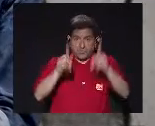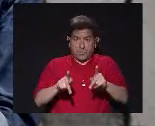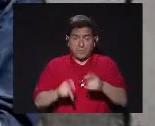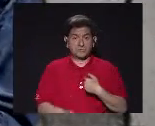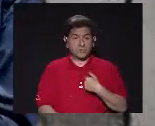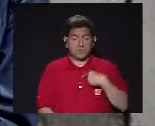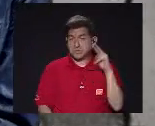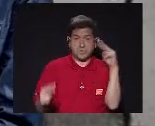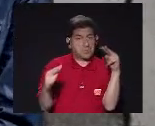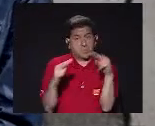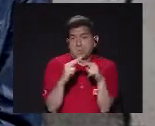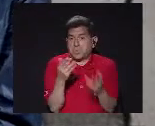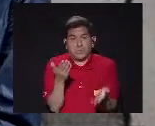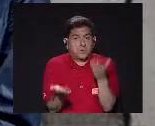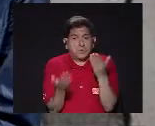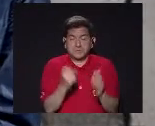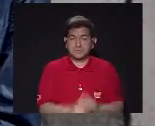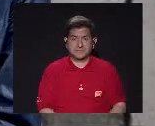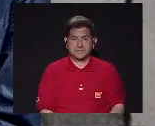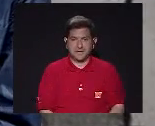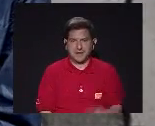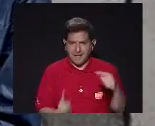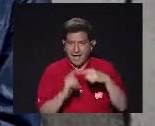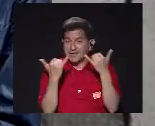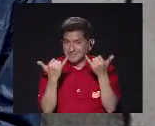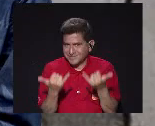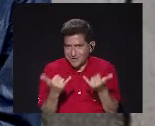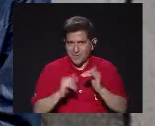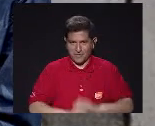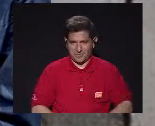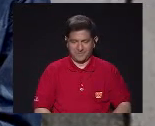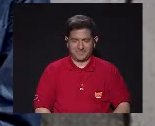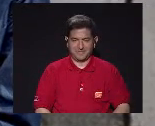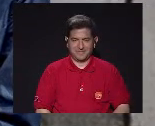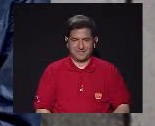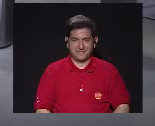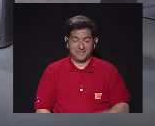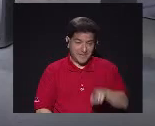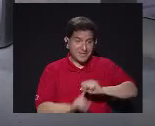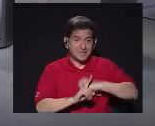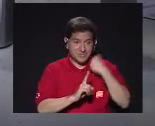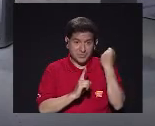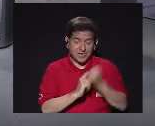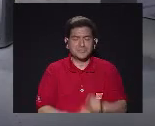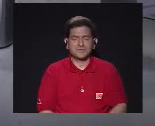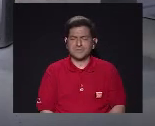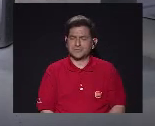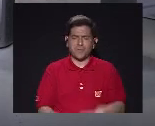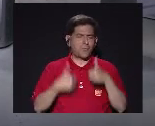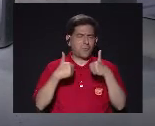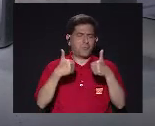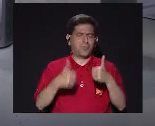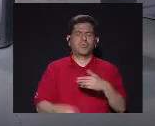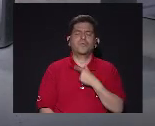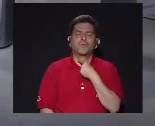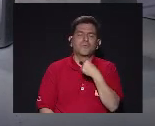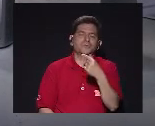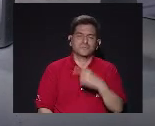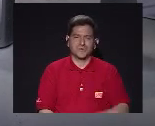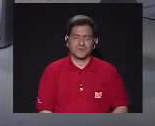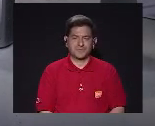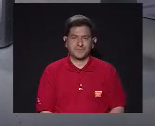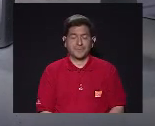inclusive Uno no conoce Aún Aún Así que es una cosa deliciosa Es un gusto Sí,